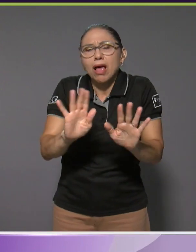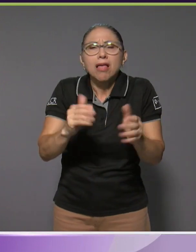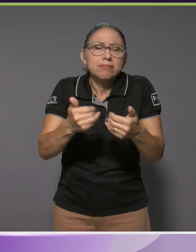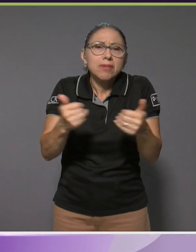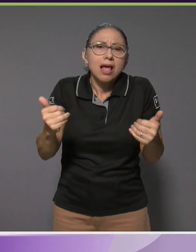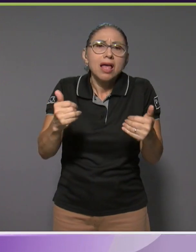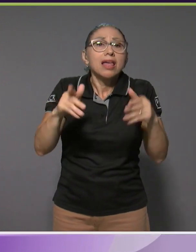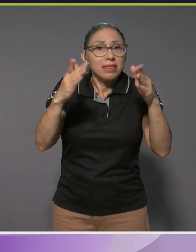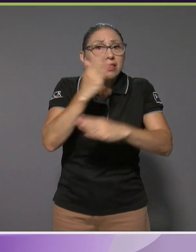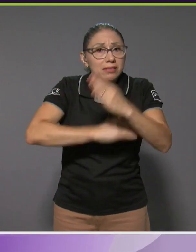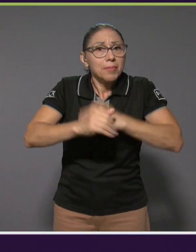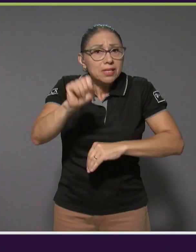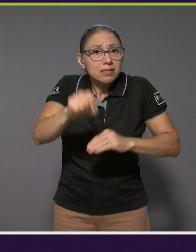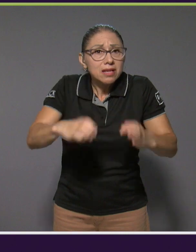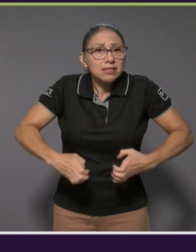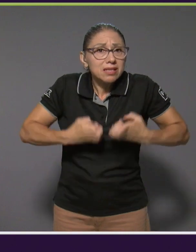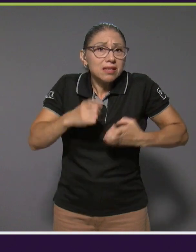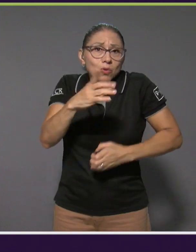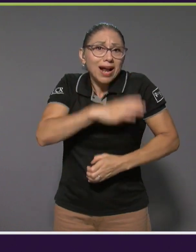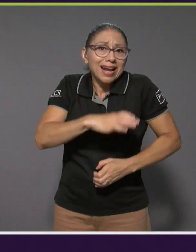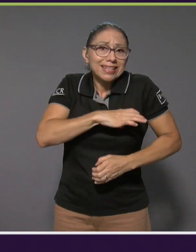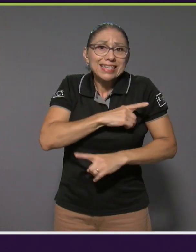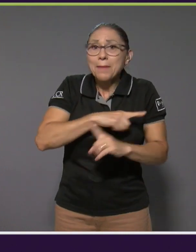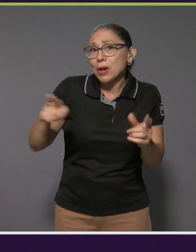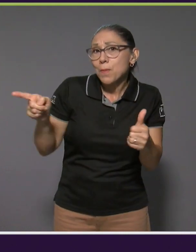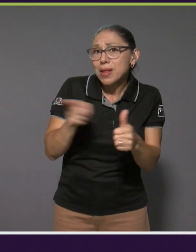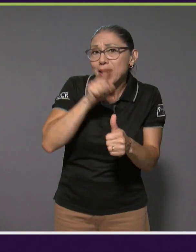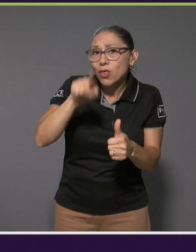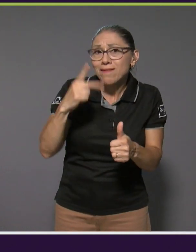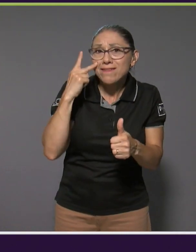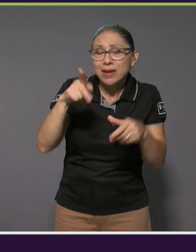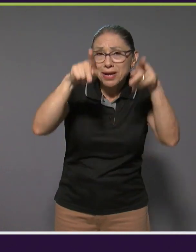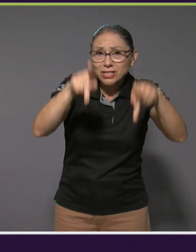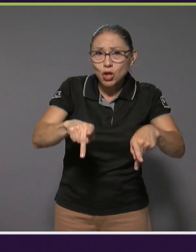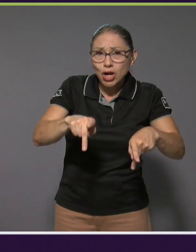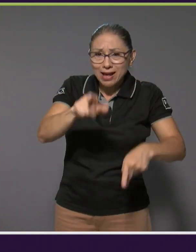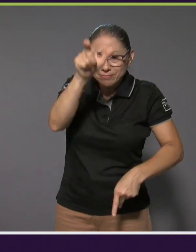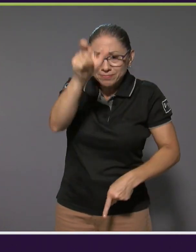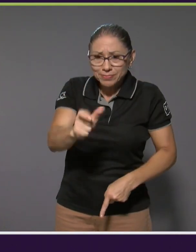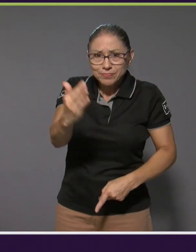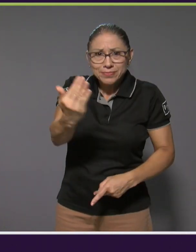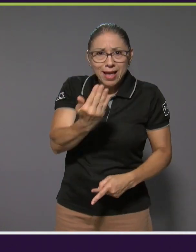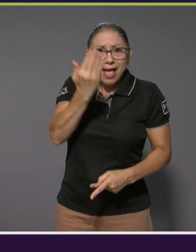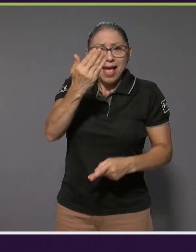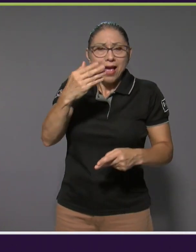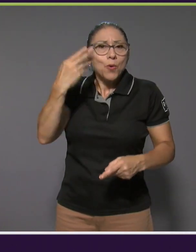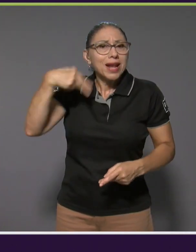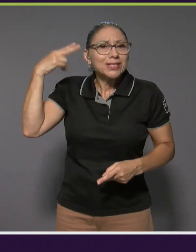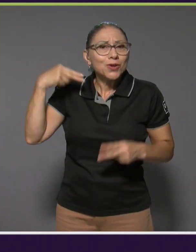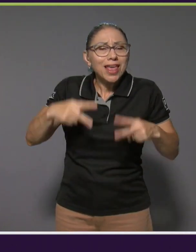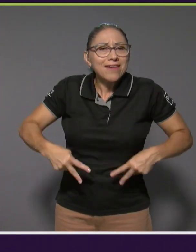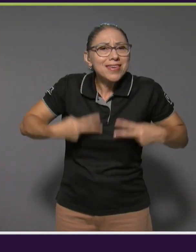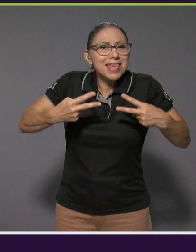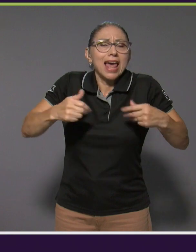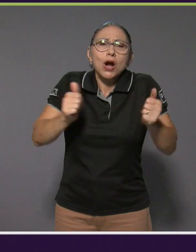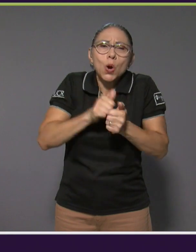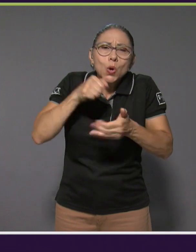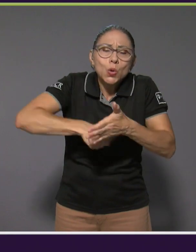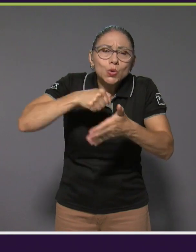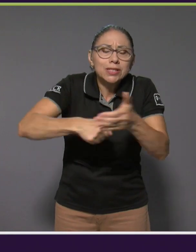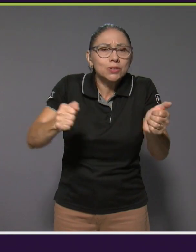persona. Pero en el momento en el que vemos primero a la persona, tenemos ahí de frente una historia de vida, llena de batallas, de superación.